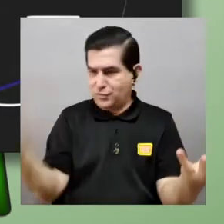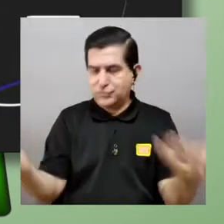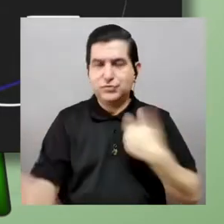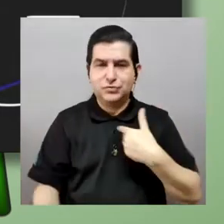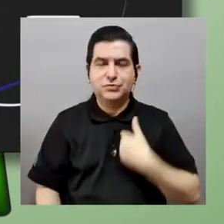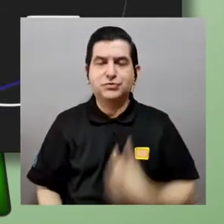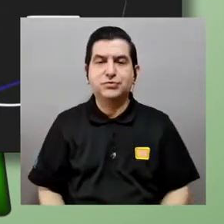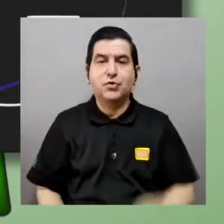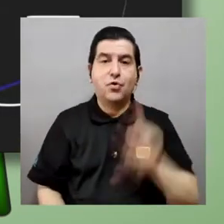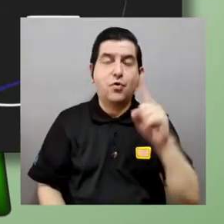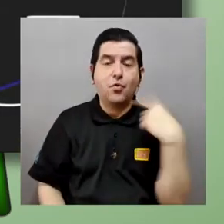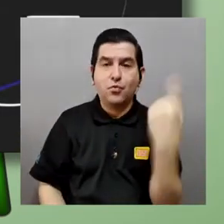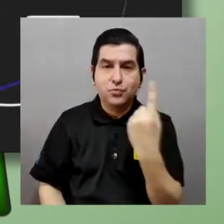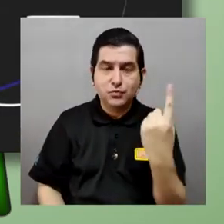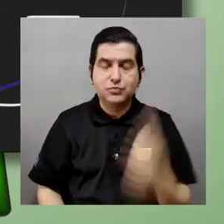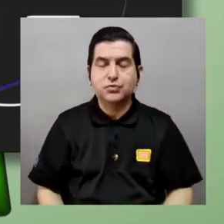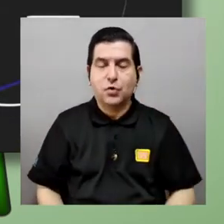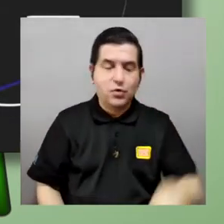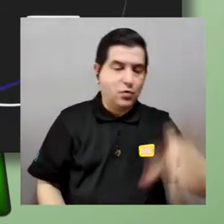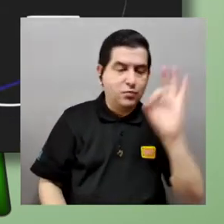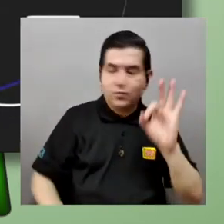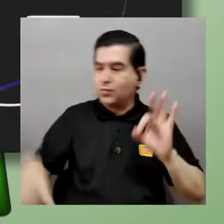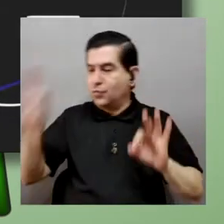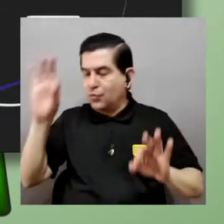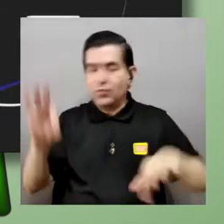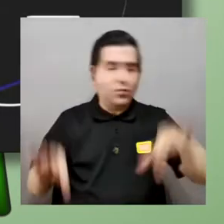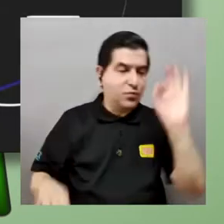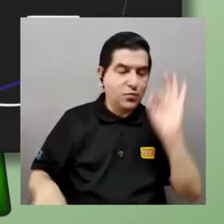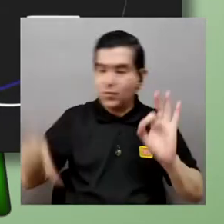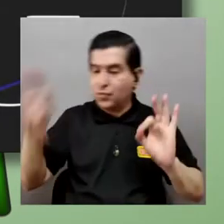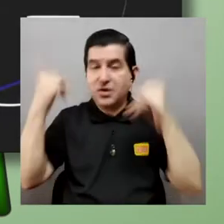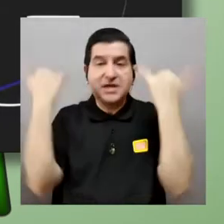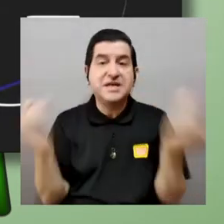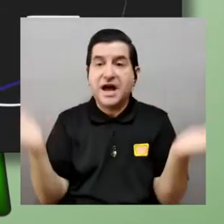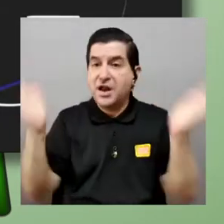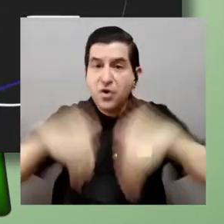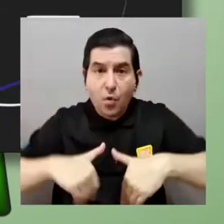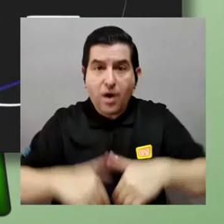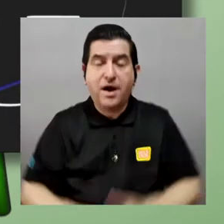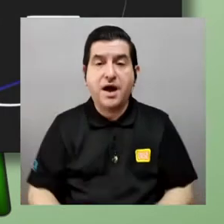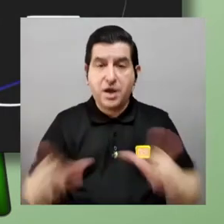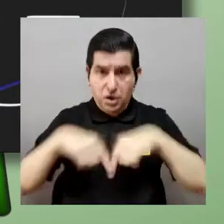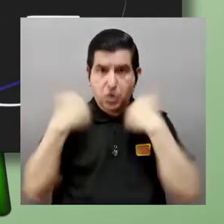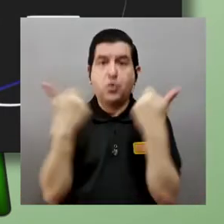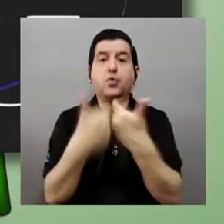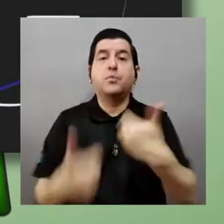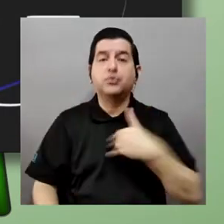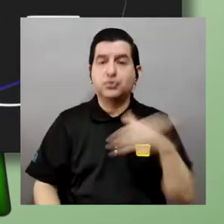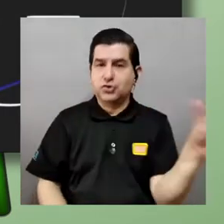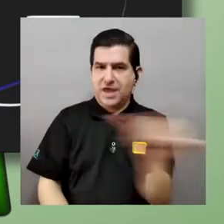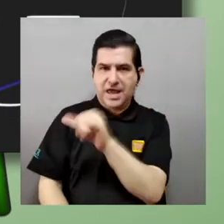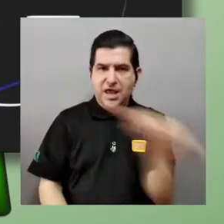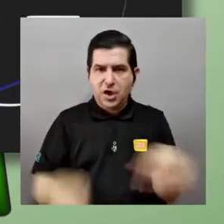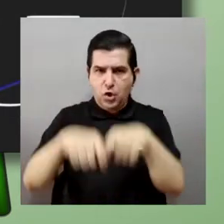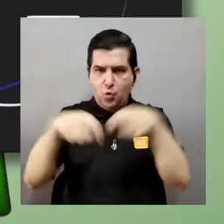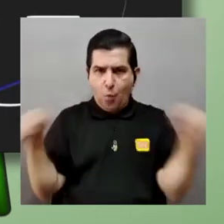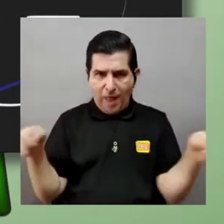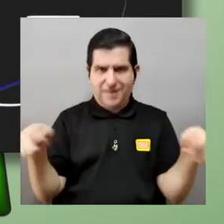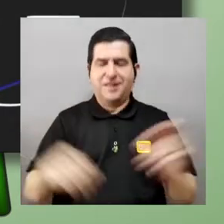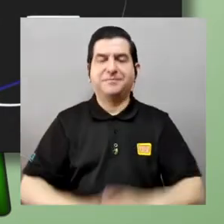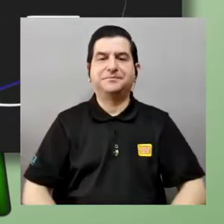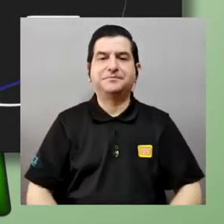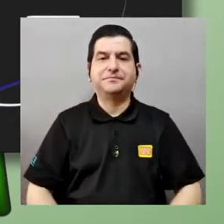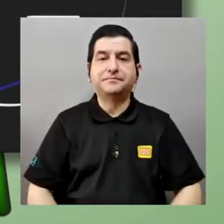elemento del otro conjunto y viceversa ya no me quedan más es porque los conjuntos tienen el mismo tamaño es decir hay una